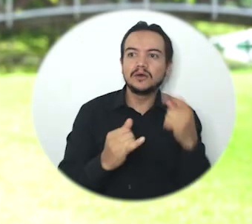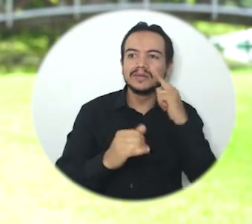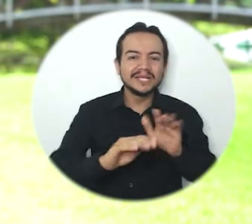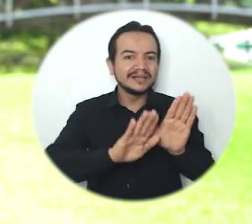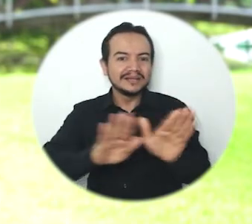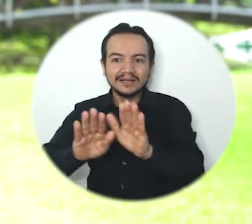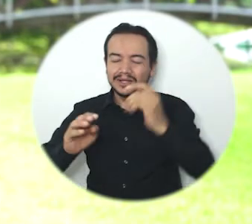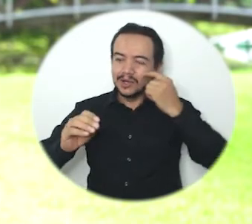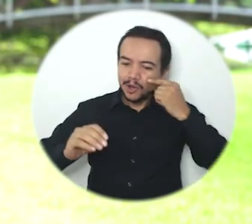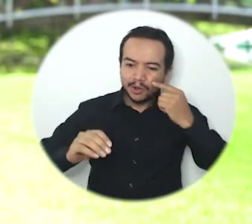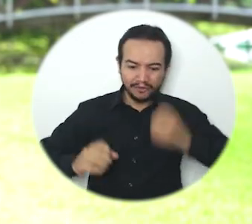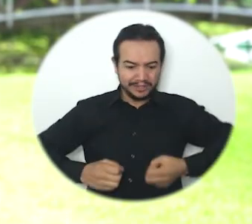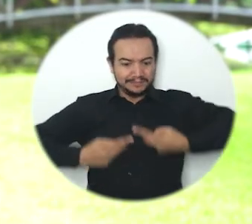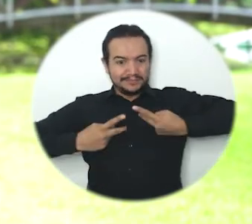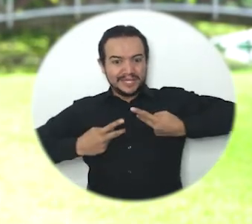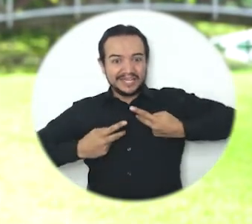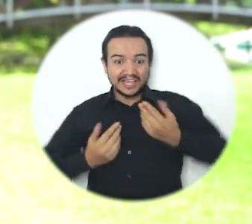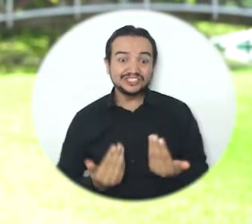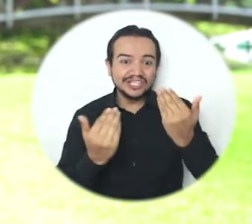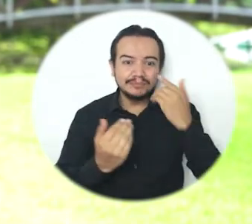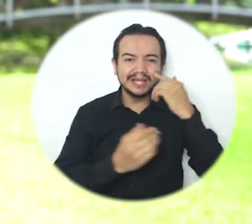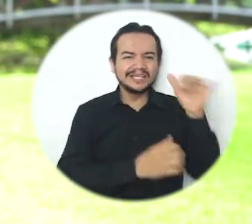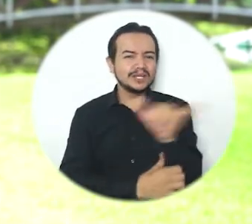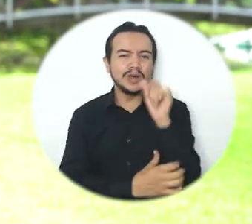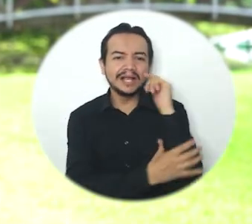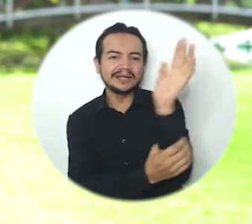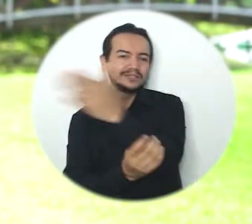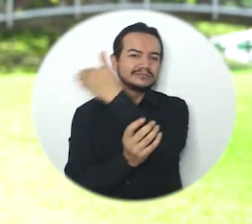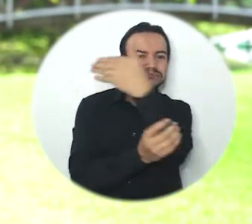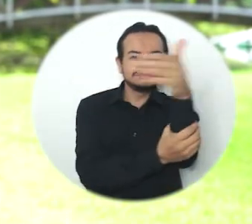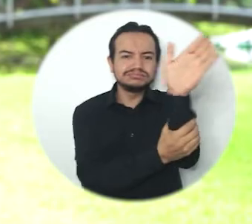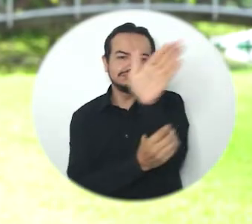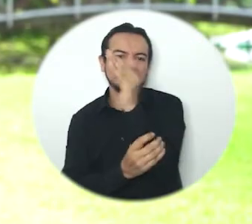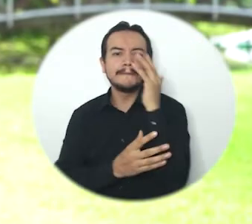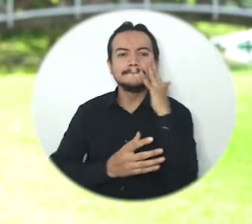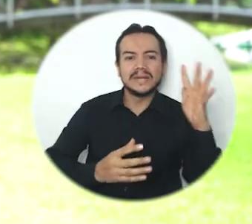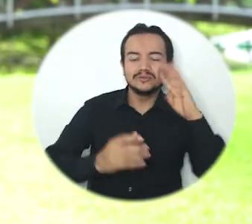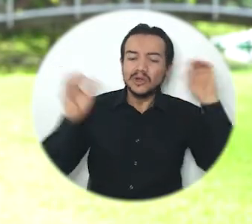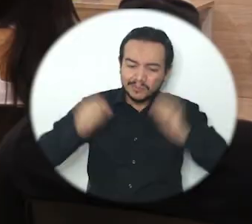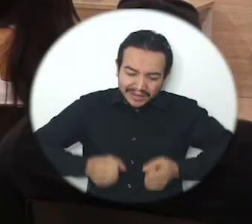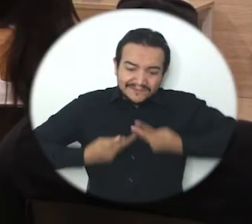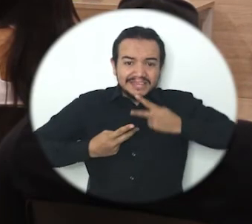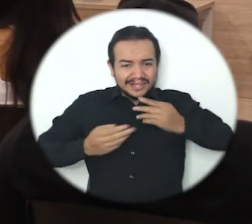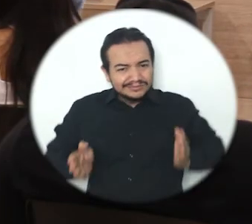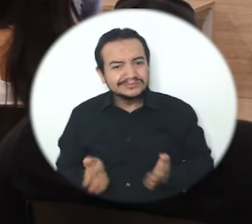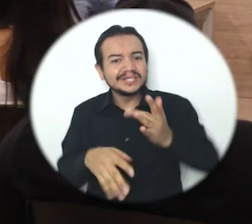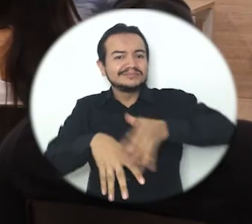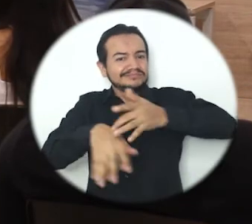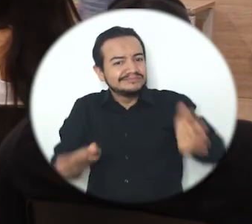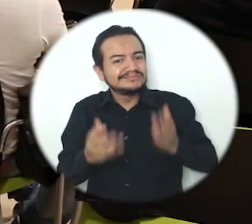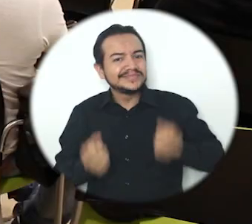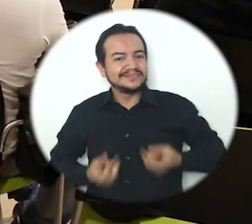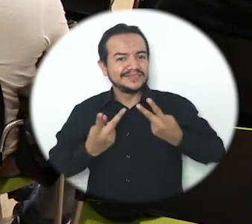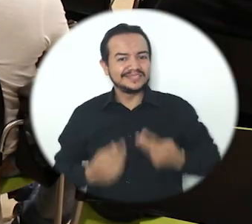bandera amarilla en la que le decimos a los estudiantes un alto. Un alto por la vida, vale la pena vivir y hay motivos para seguir adelante.